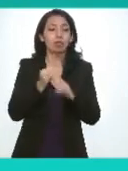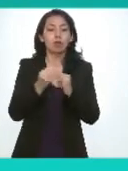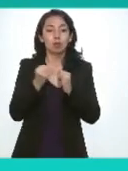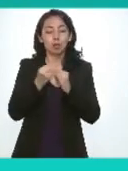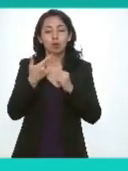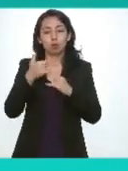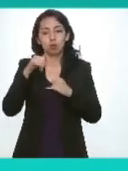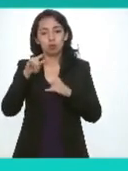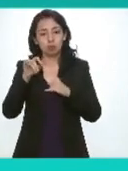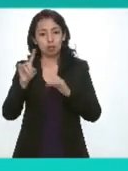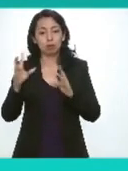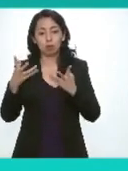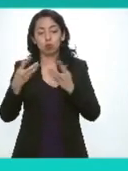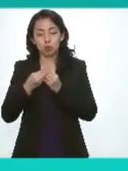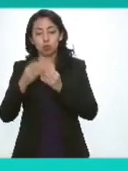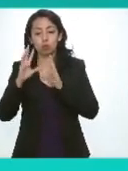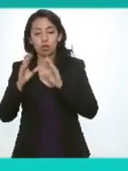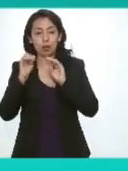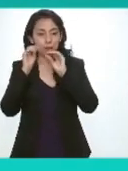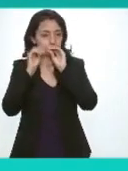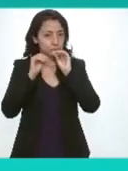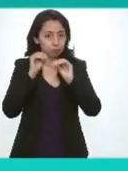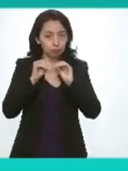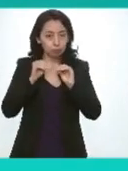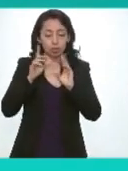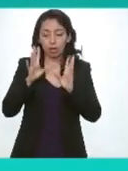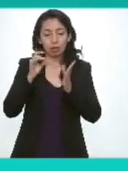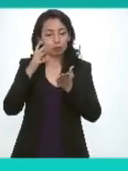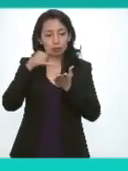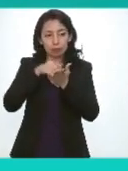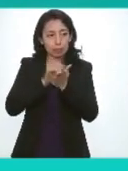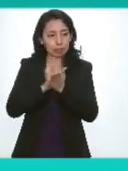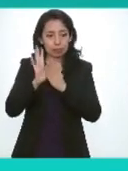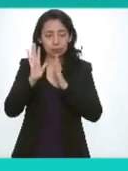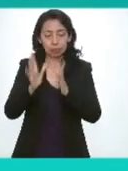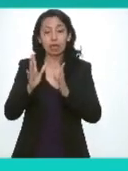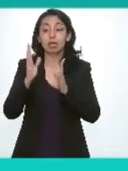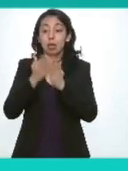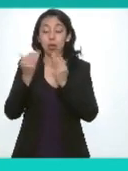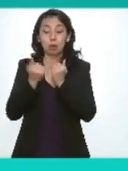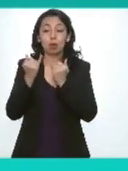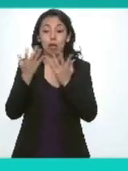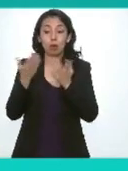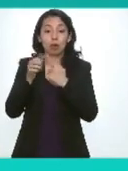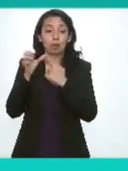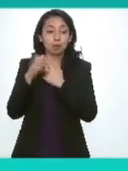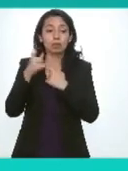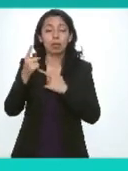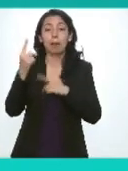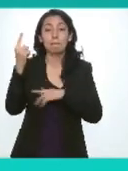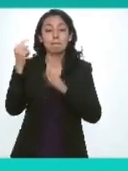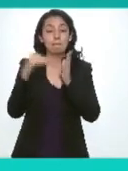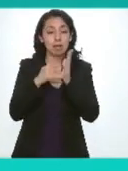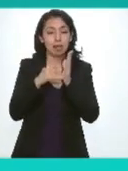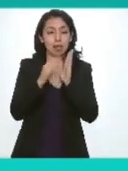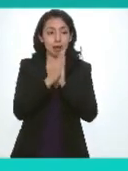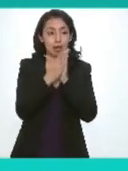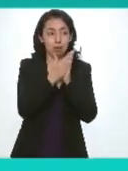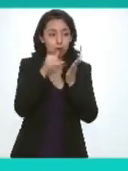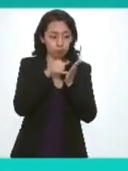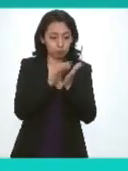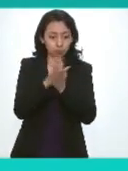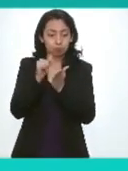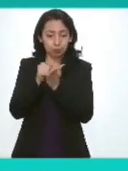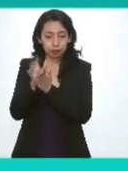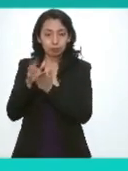el diseño el formato digamos para la impresión y también la comisión autorizó que se pudieran imprimir mil ejemplares que esperemos los